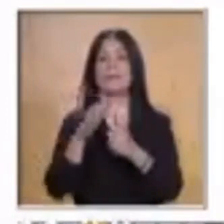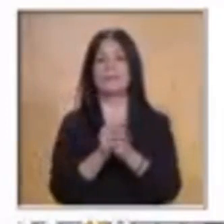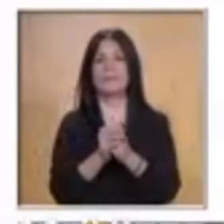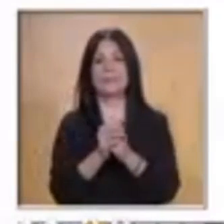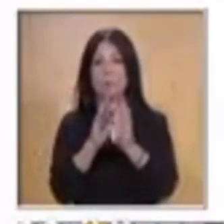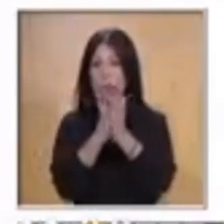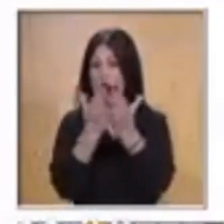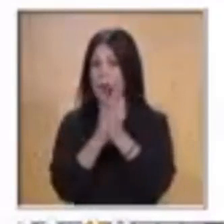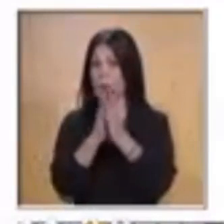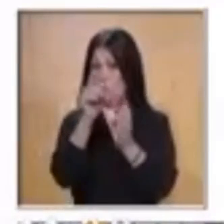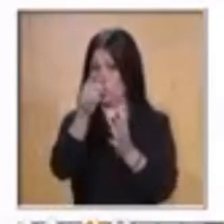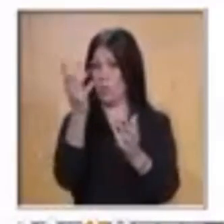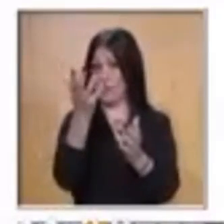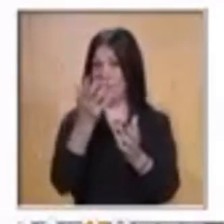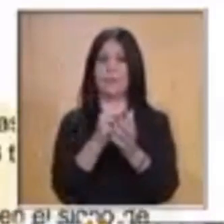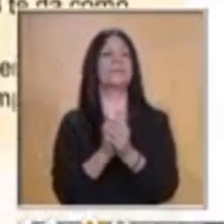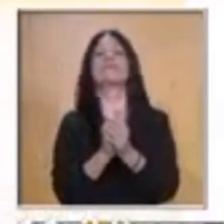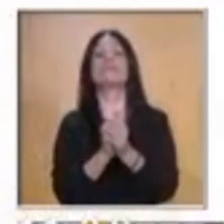Siguiente instrucción.